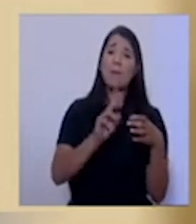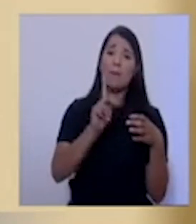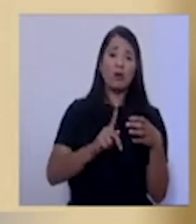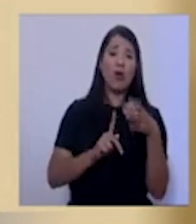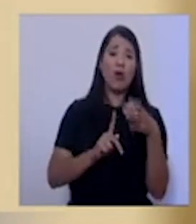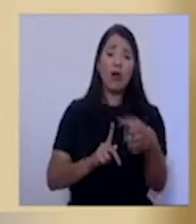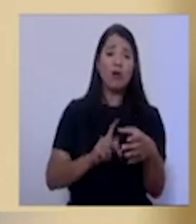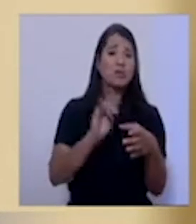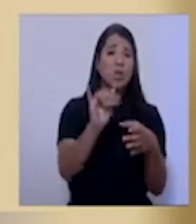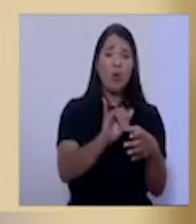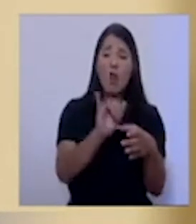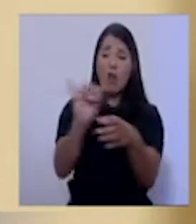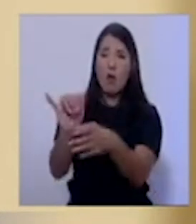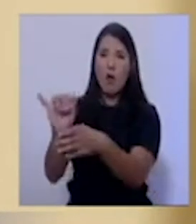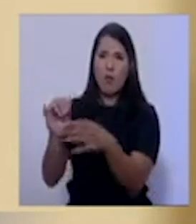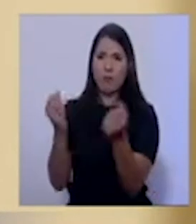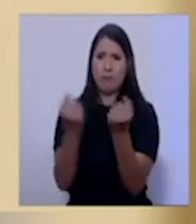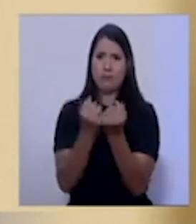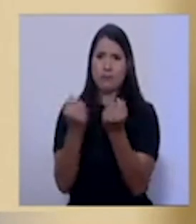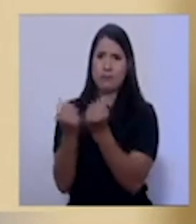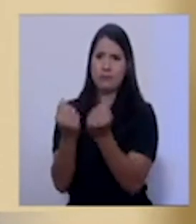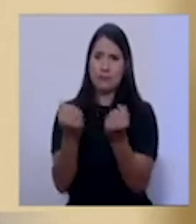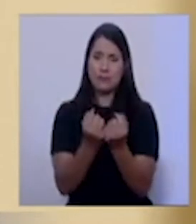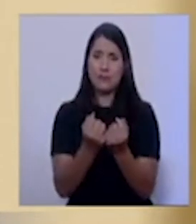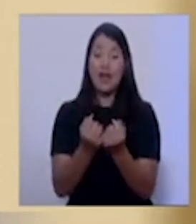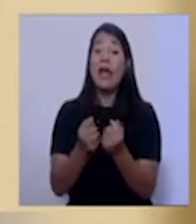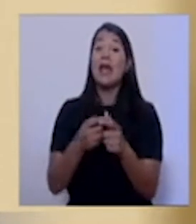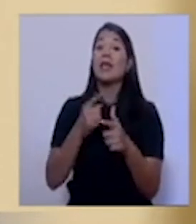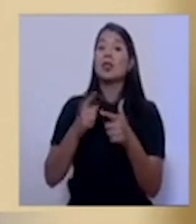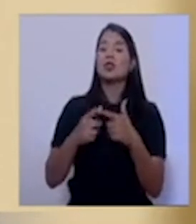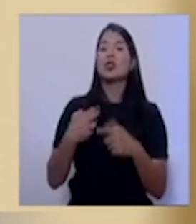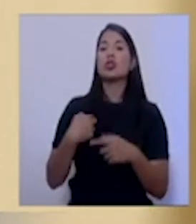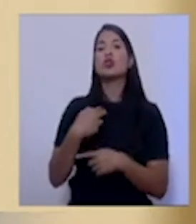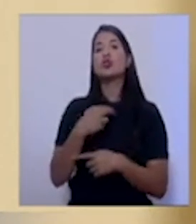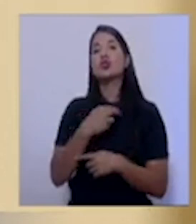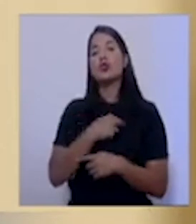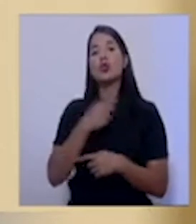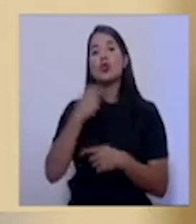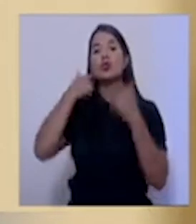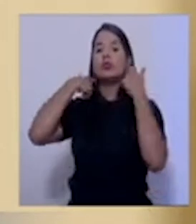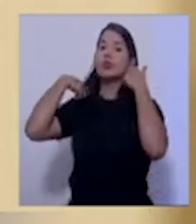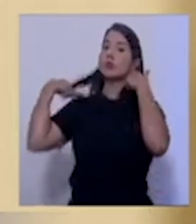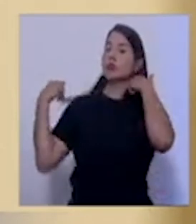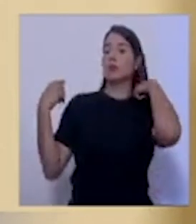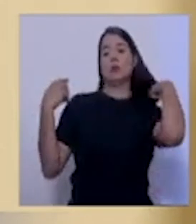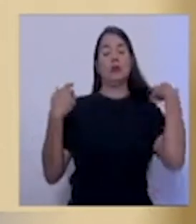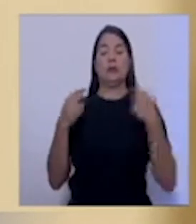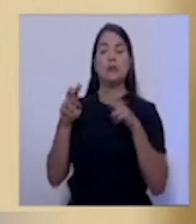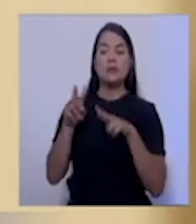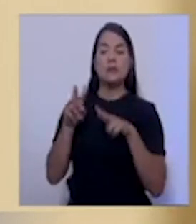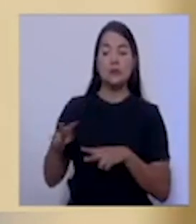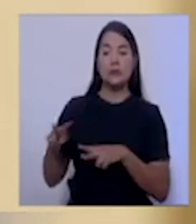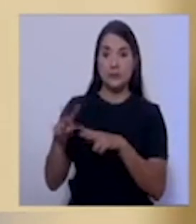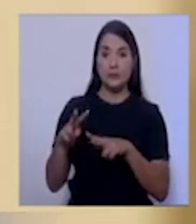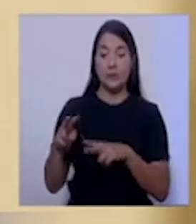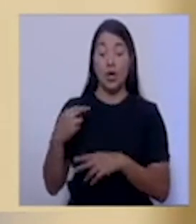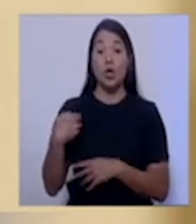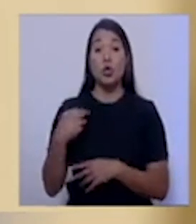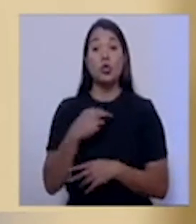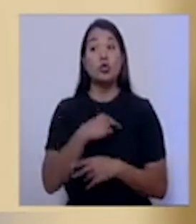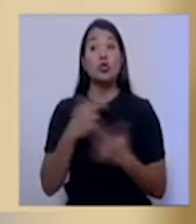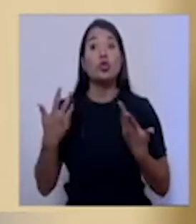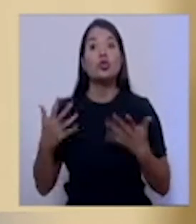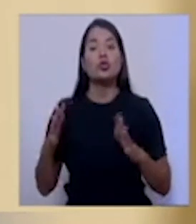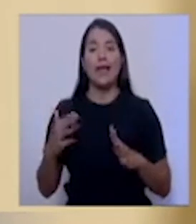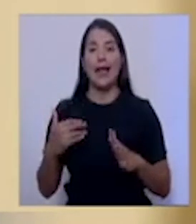tomado la decisión de que las personas permanezcan en su lugar de residencia porque tienen condiciones ahí donde están y nosotros nos hemos asegurado,